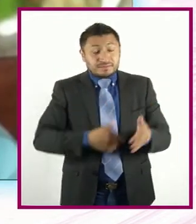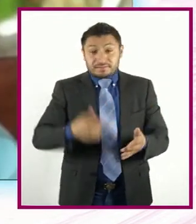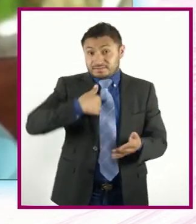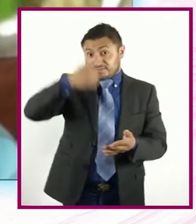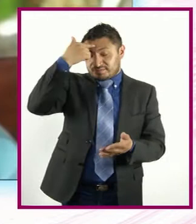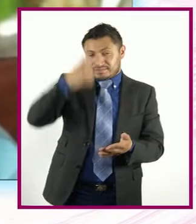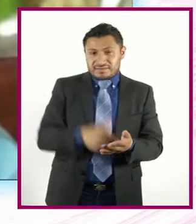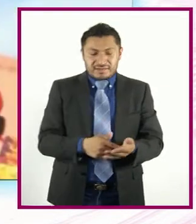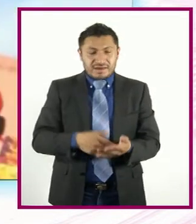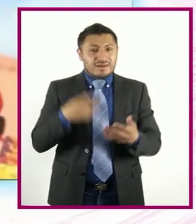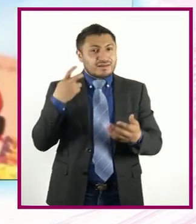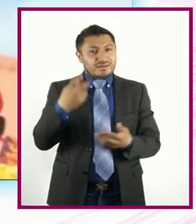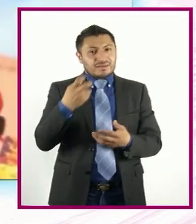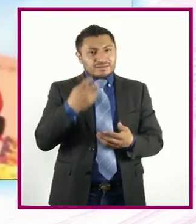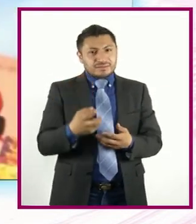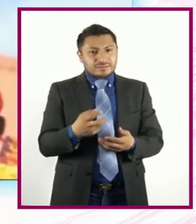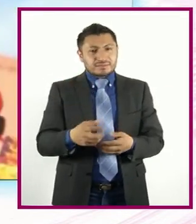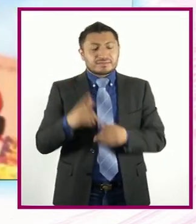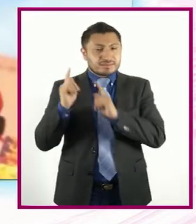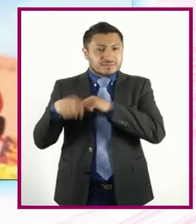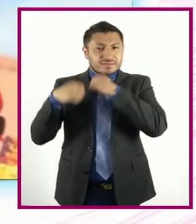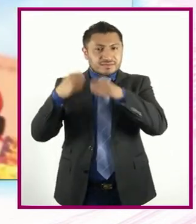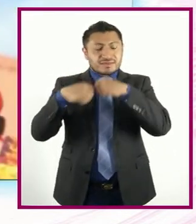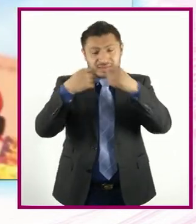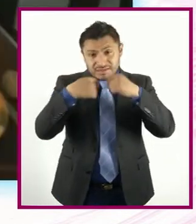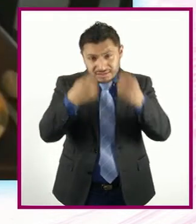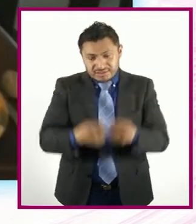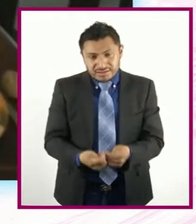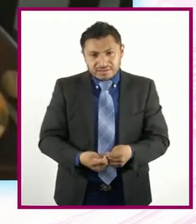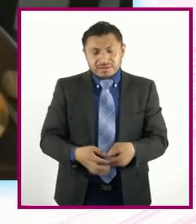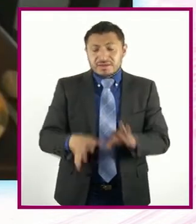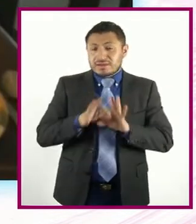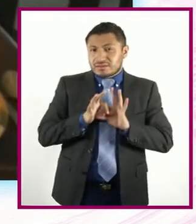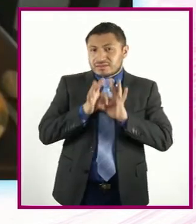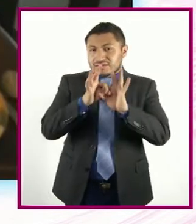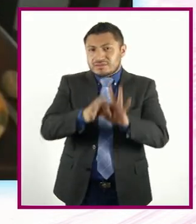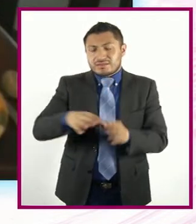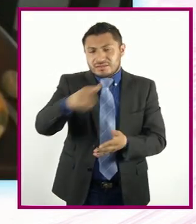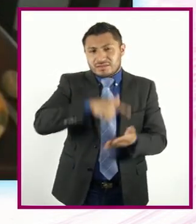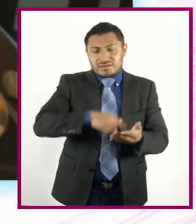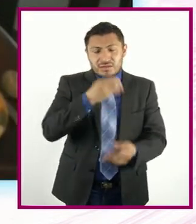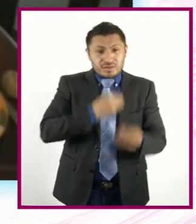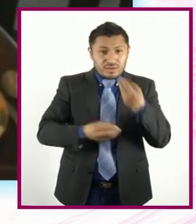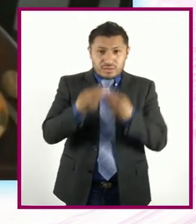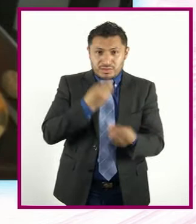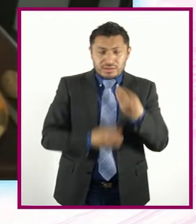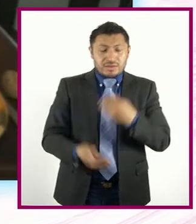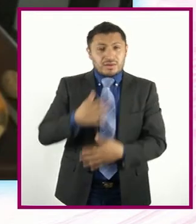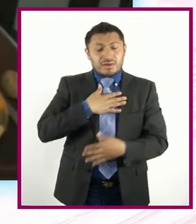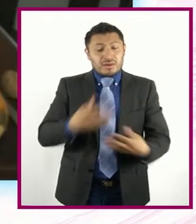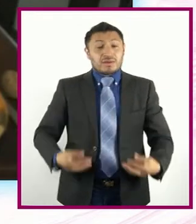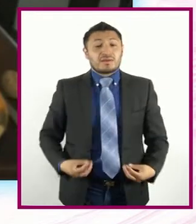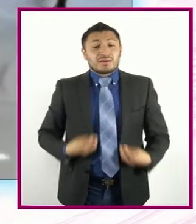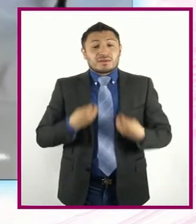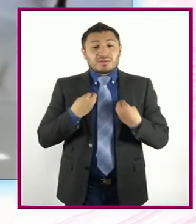Las raíces Son inherentes Al Área gastronómica Mi vida